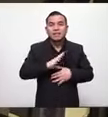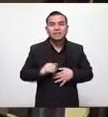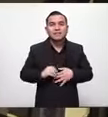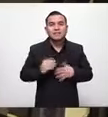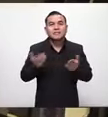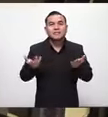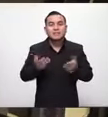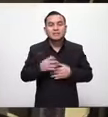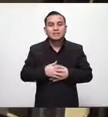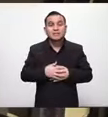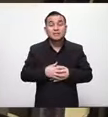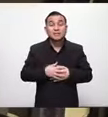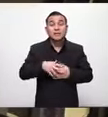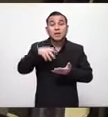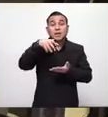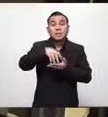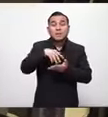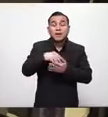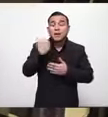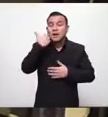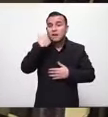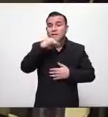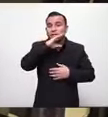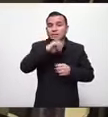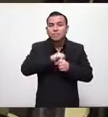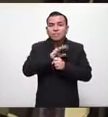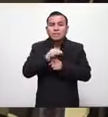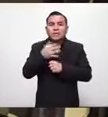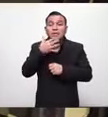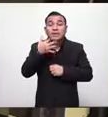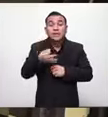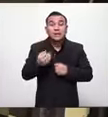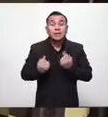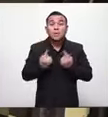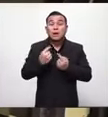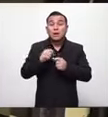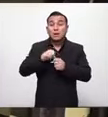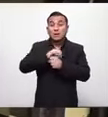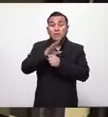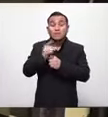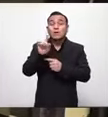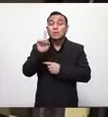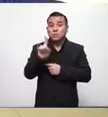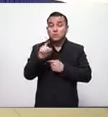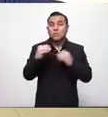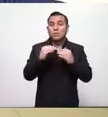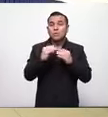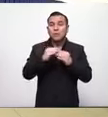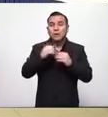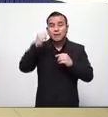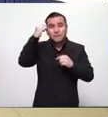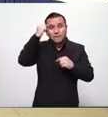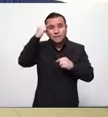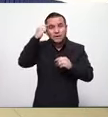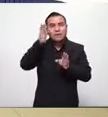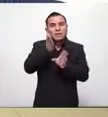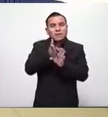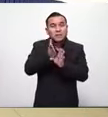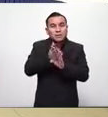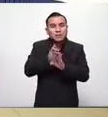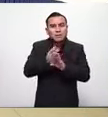el pueblo se está enfermando no solo por el COVID señor sino que también psicológicamente